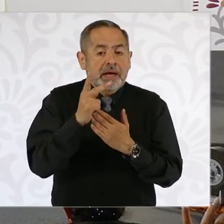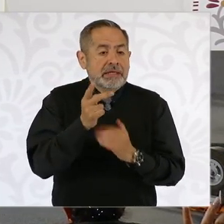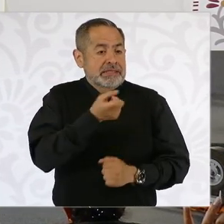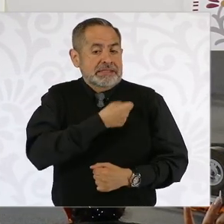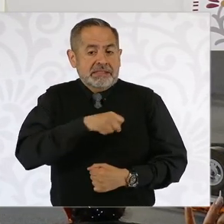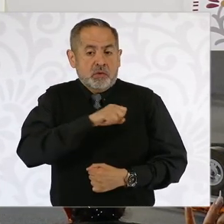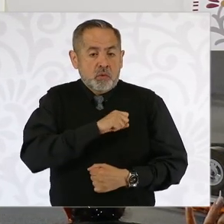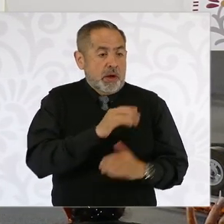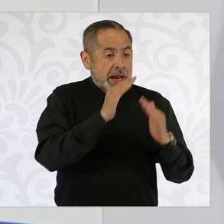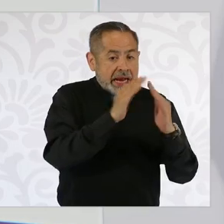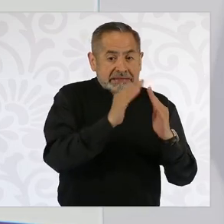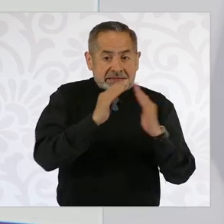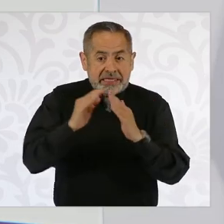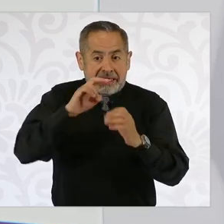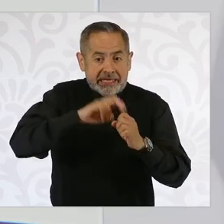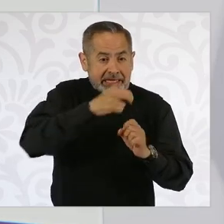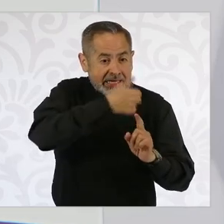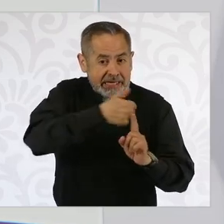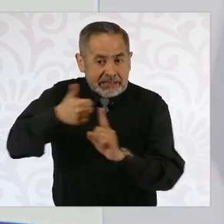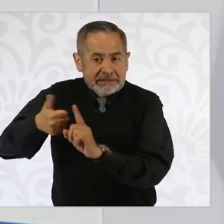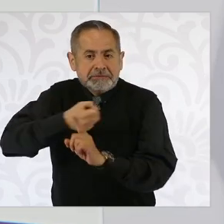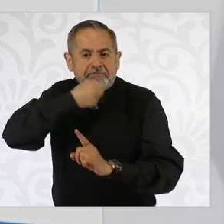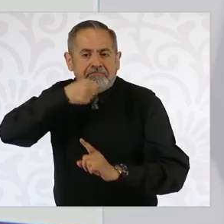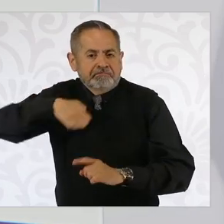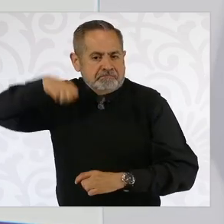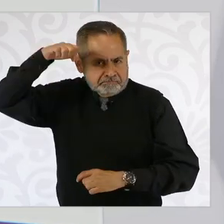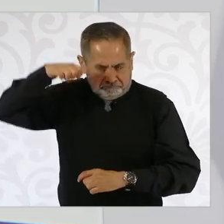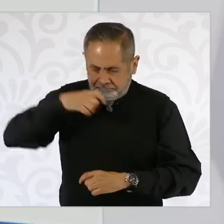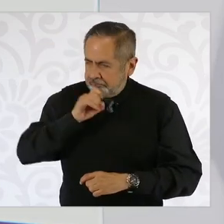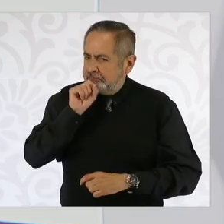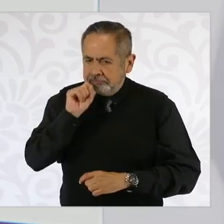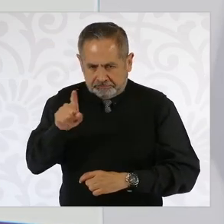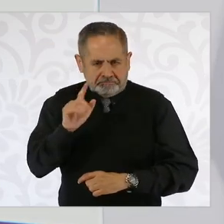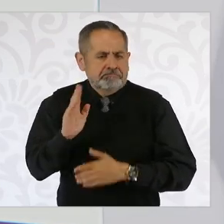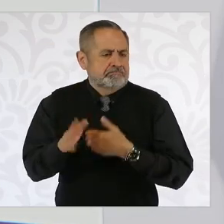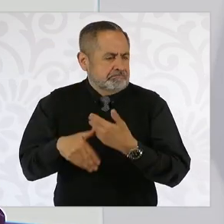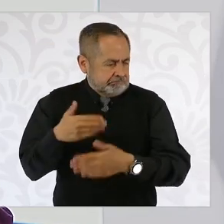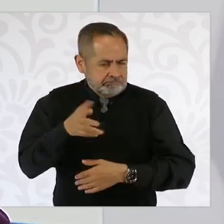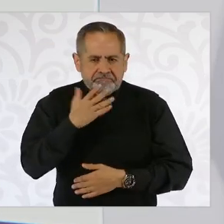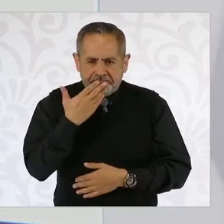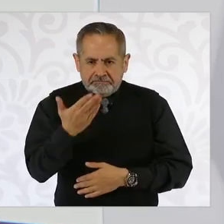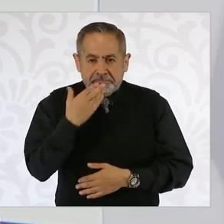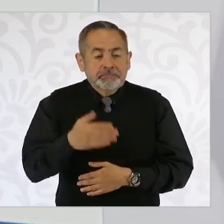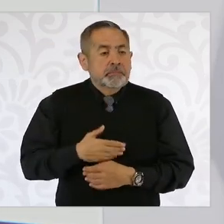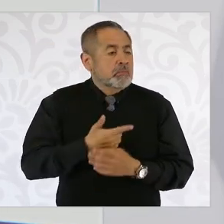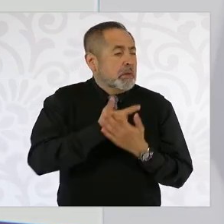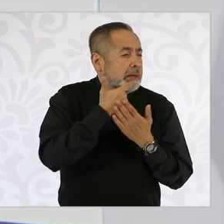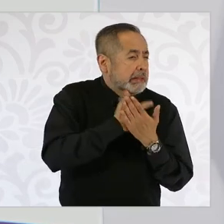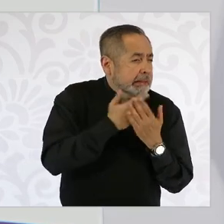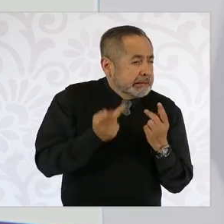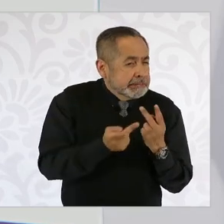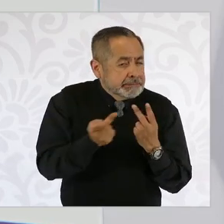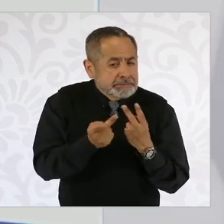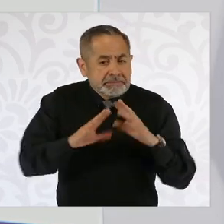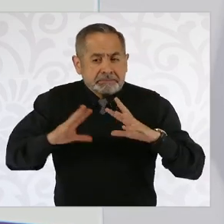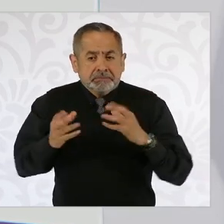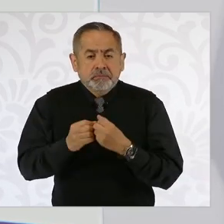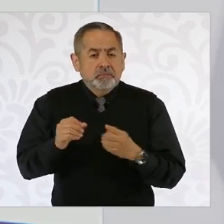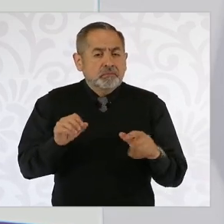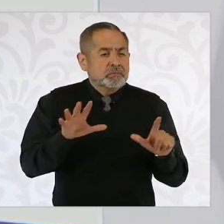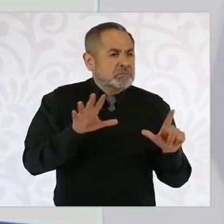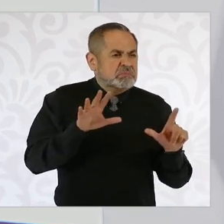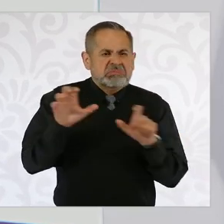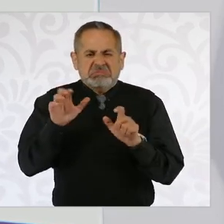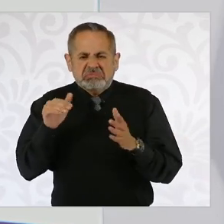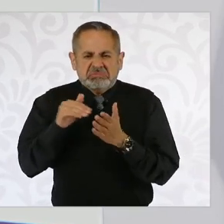adultas y adultos mayores. El censo tiene apenas 700 mil personas